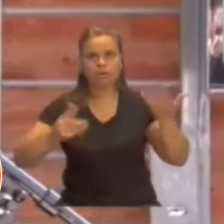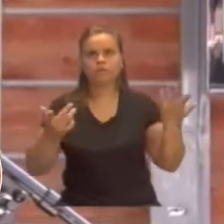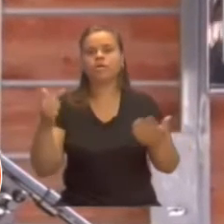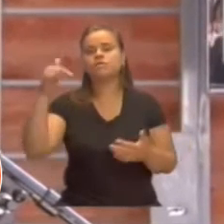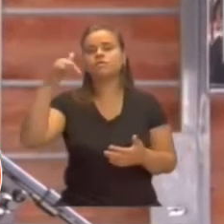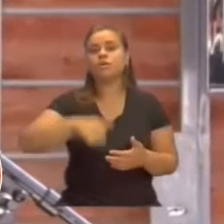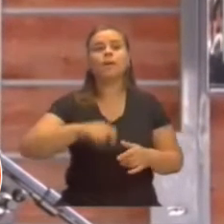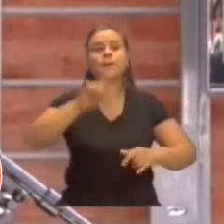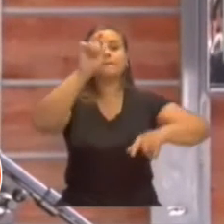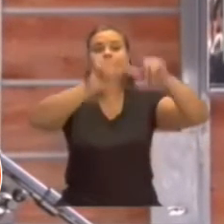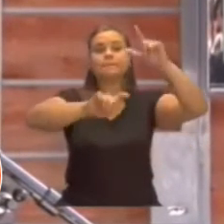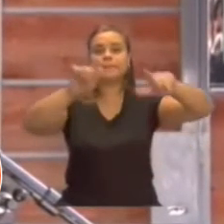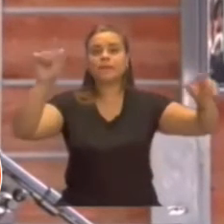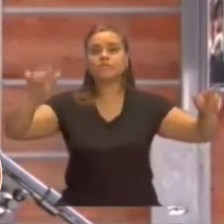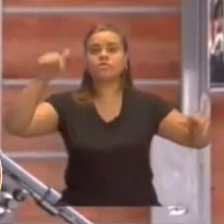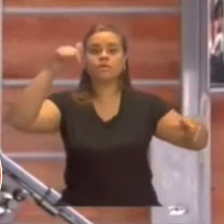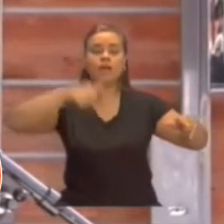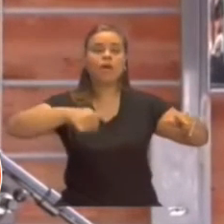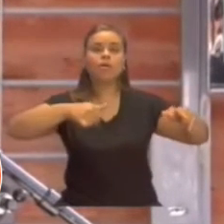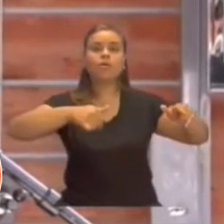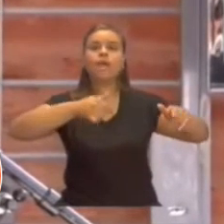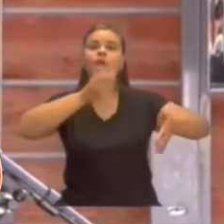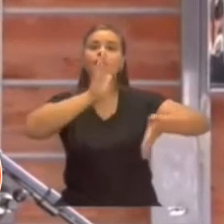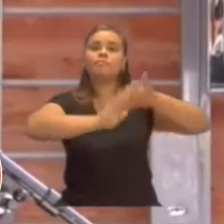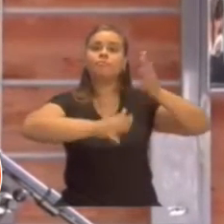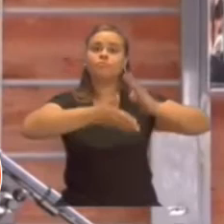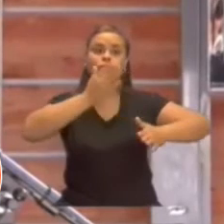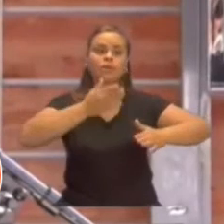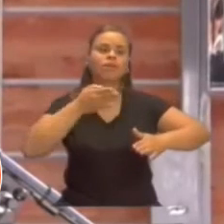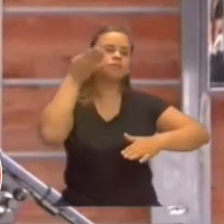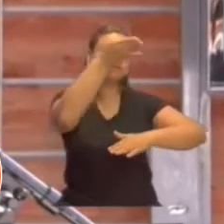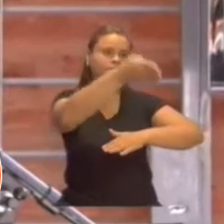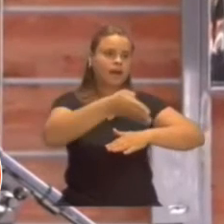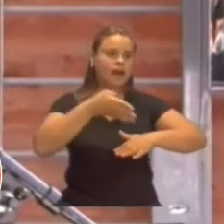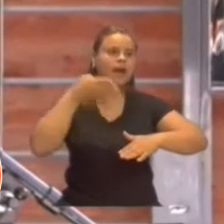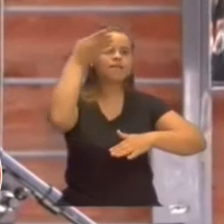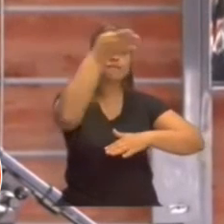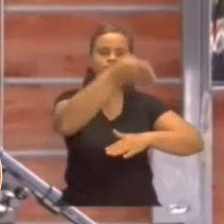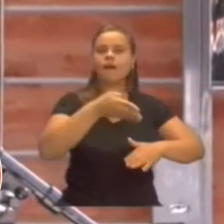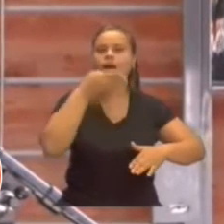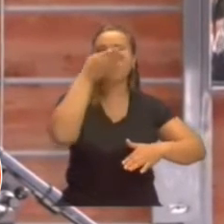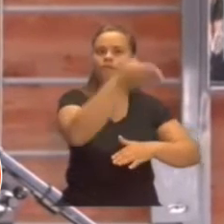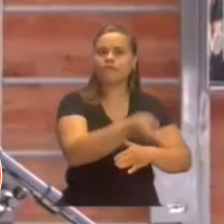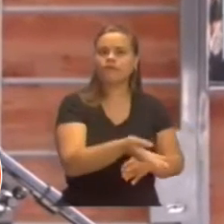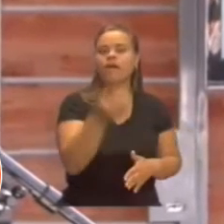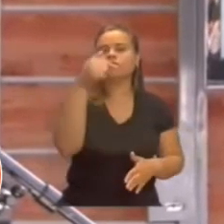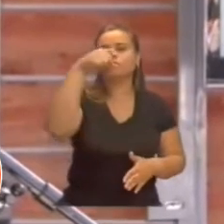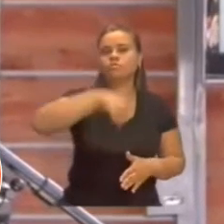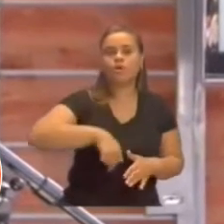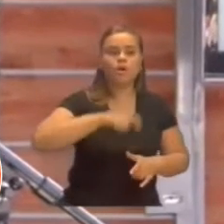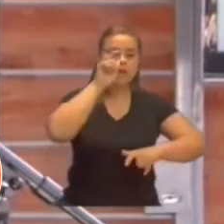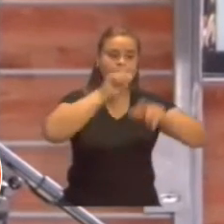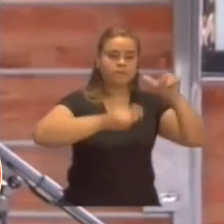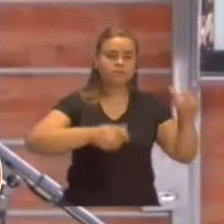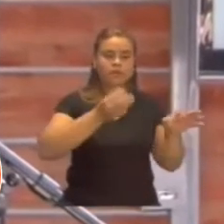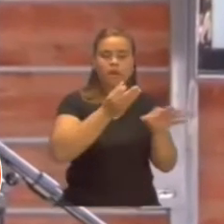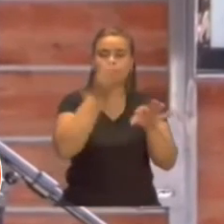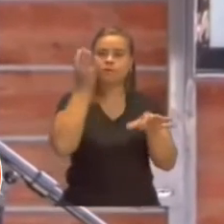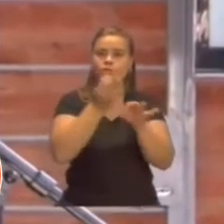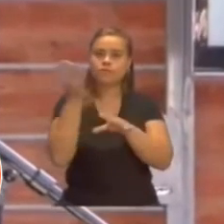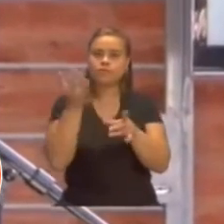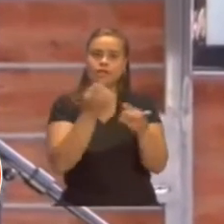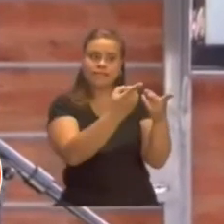adquisitivo, obviamente demanda más al sistema sanitario. Eso implica más demanda de insumos, más medicamentos y más recursos humanos afectados a la atención